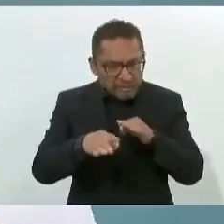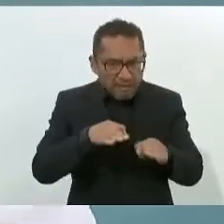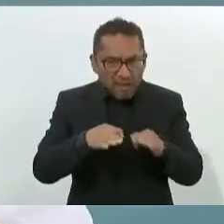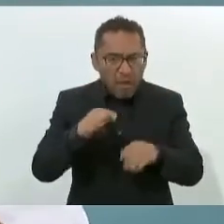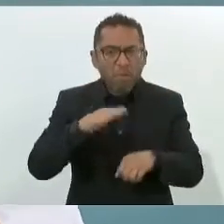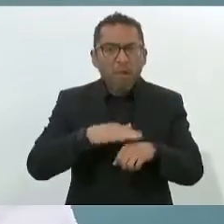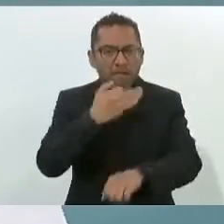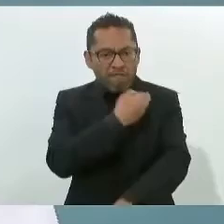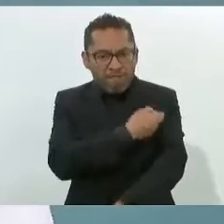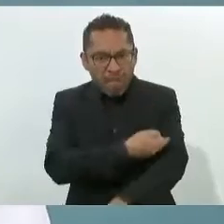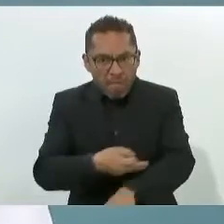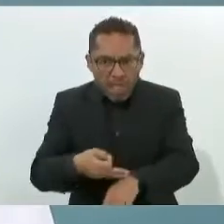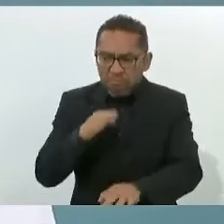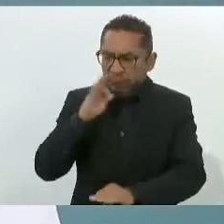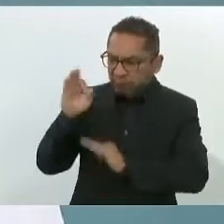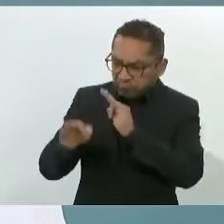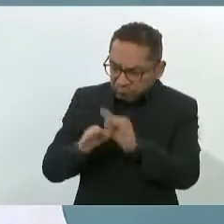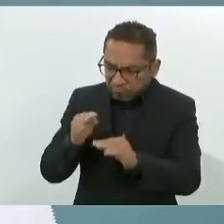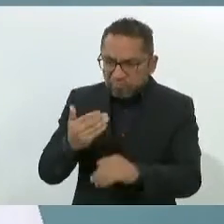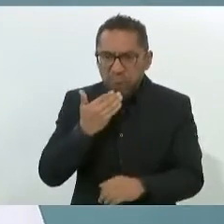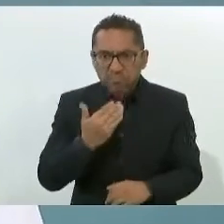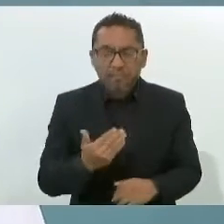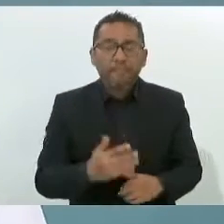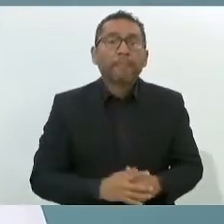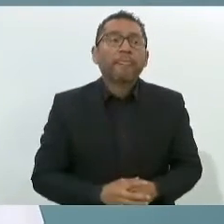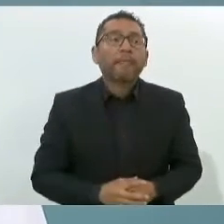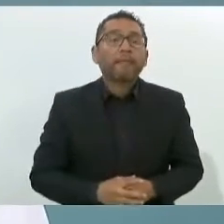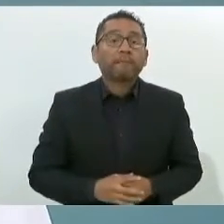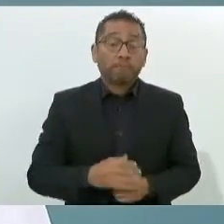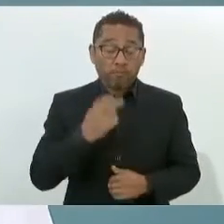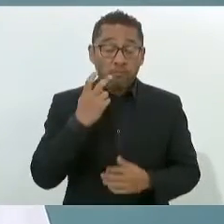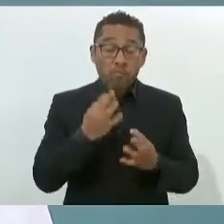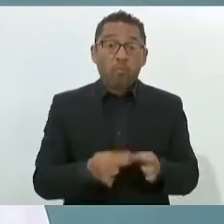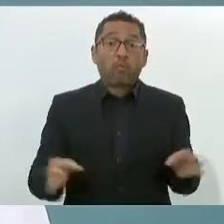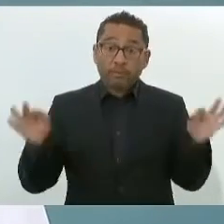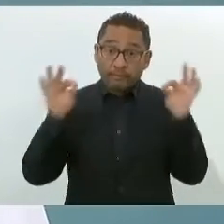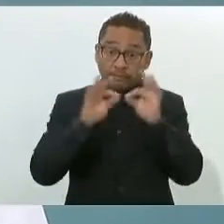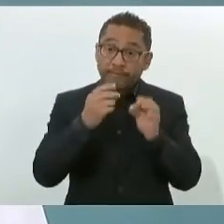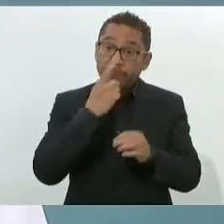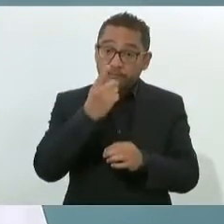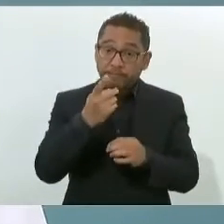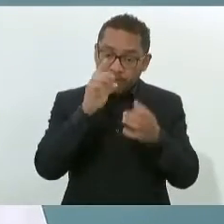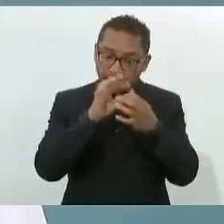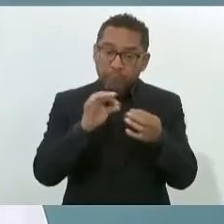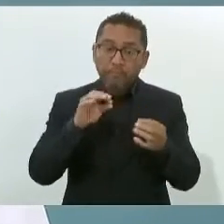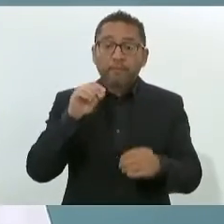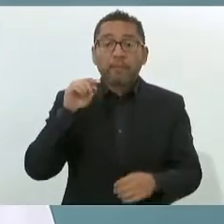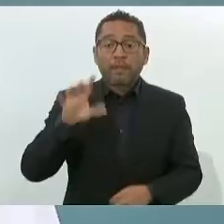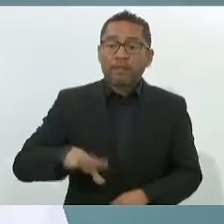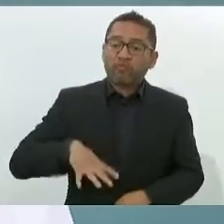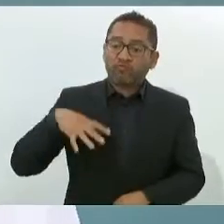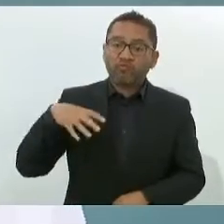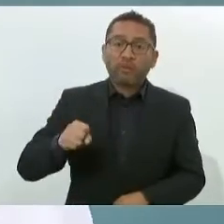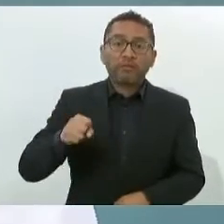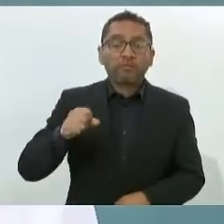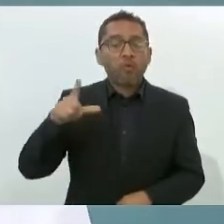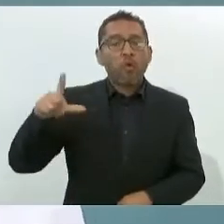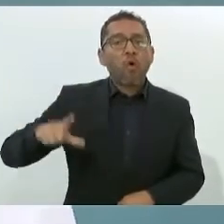familias, a sus actividades. Es importante destacar este esfuerzo que hace el Gobierno de la República